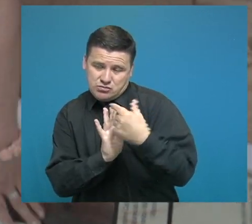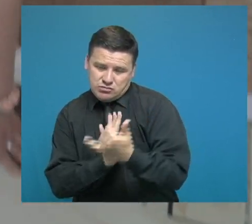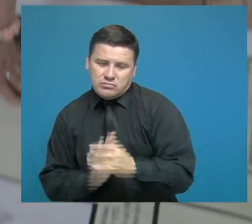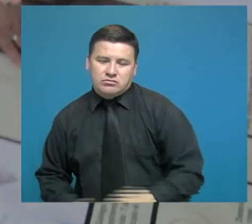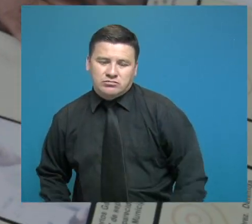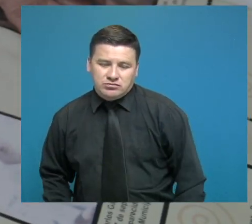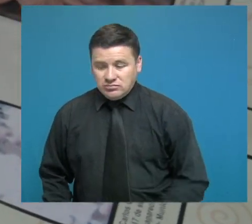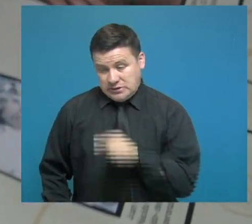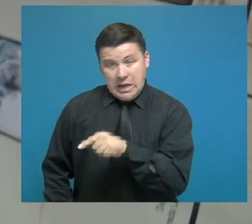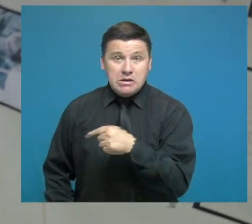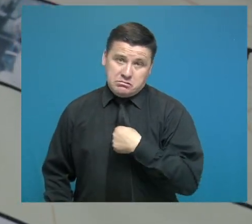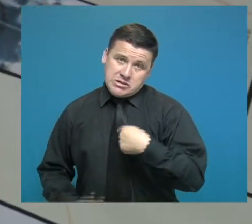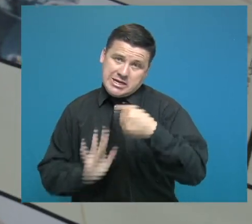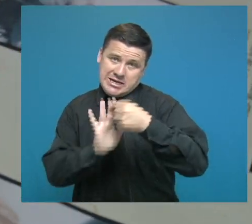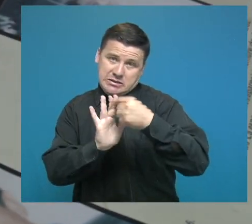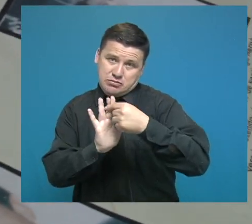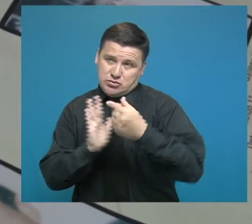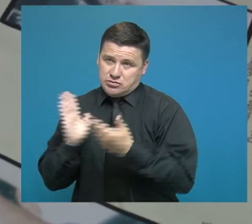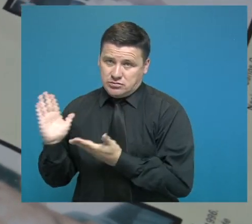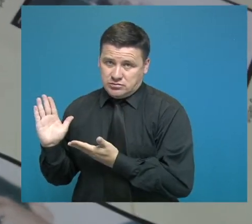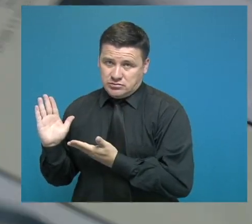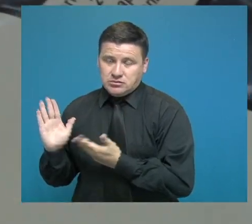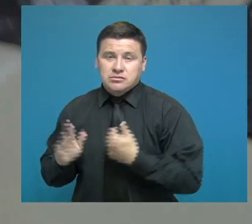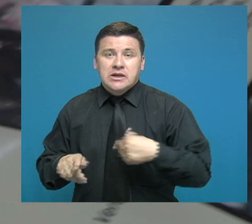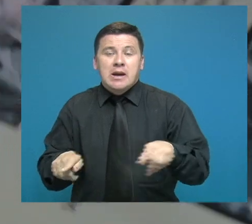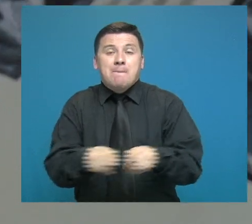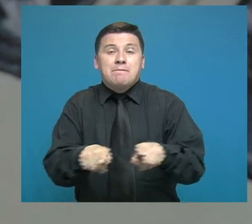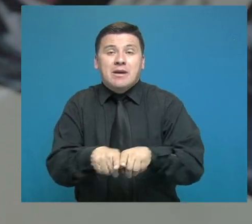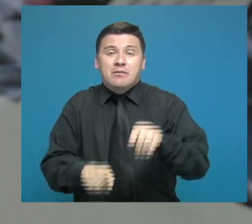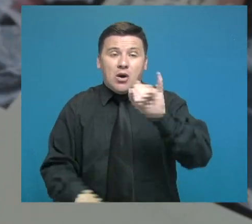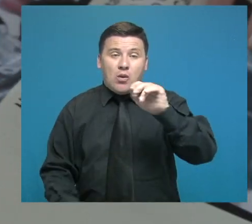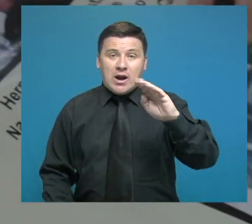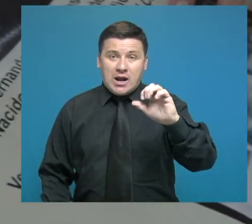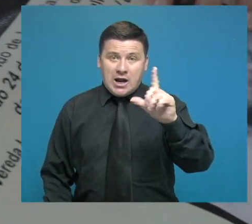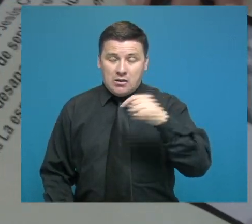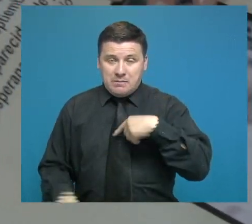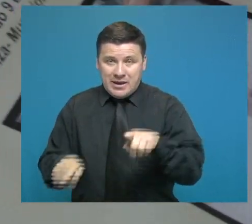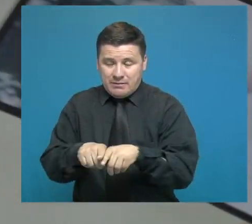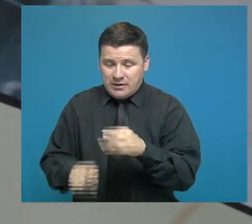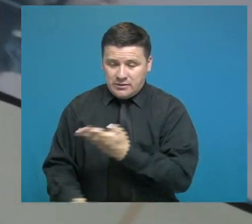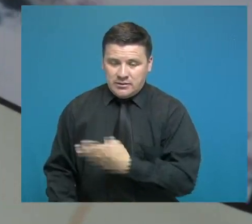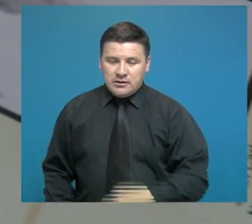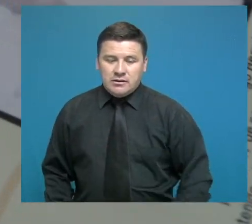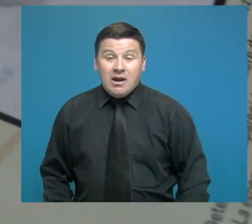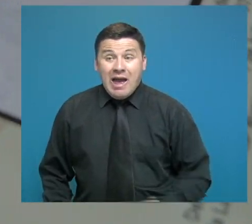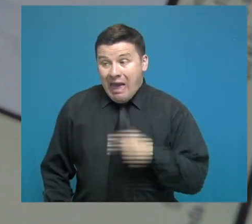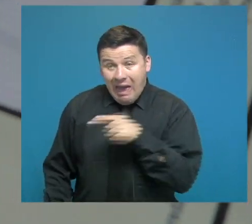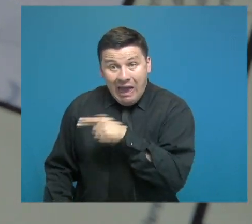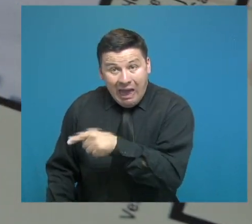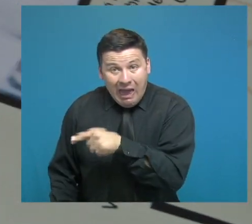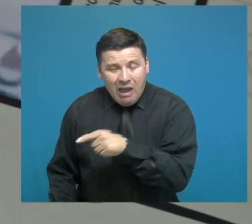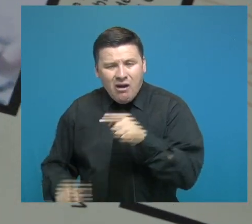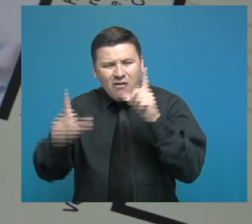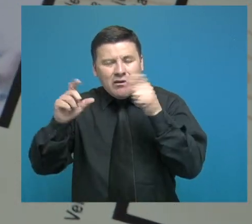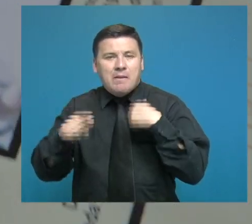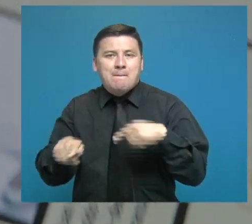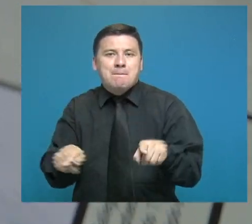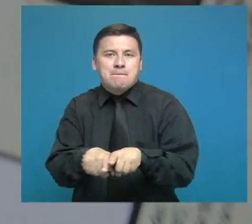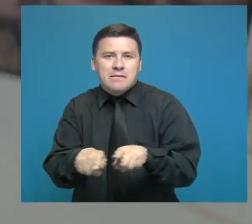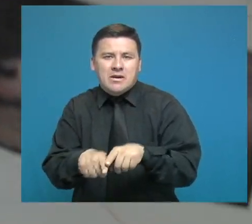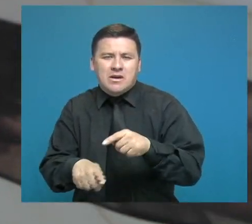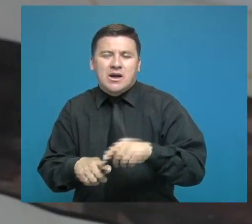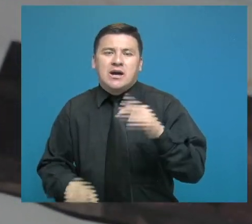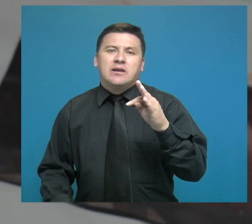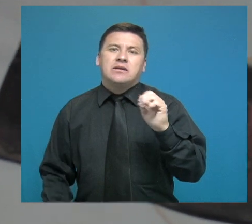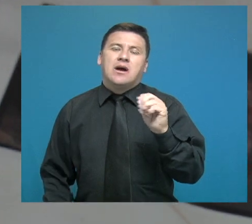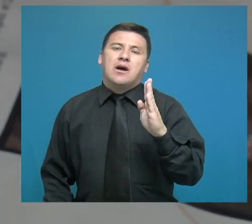esposo, quien es este que se encuentra aquí, mi hermano Juan Carlos, y aquí tenemos